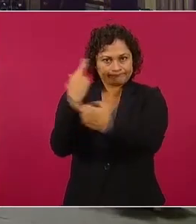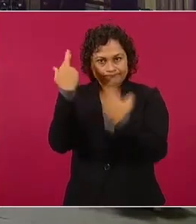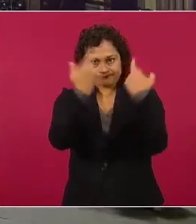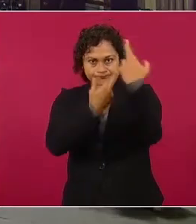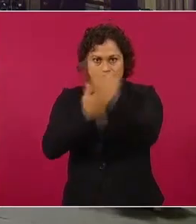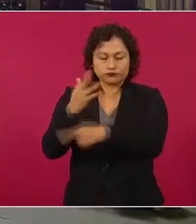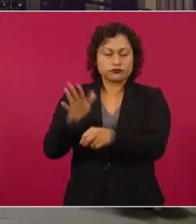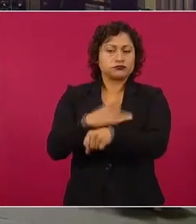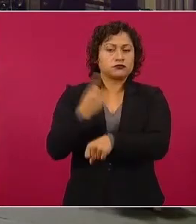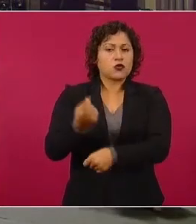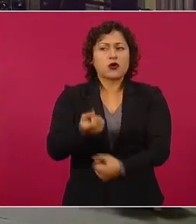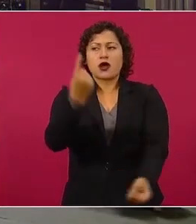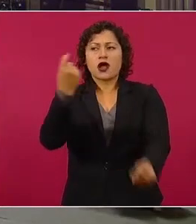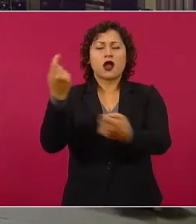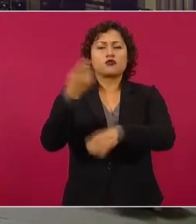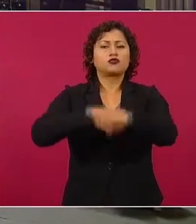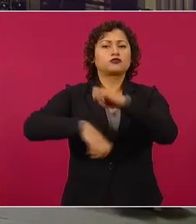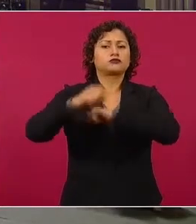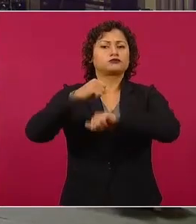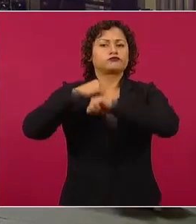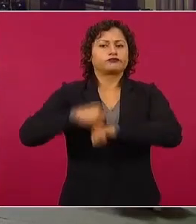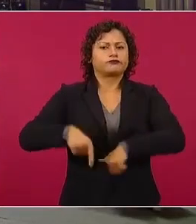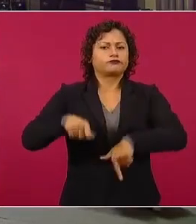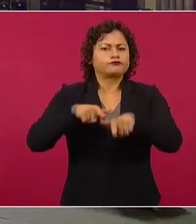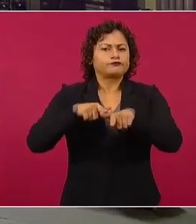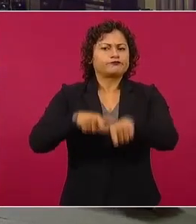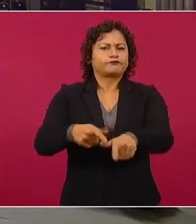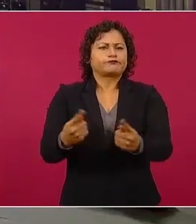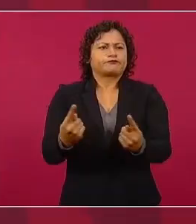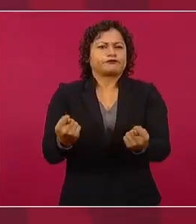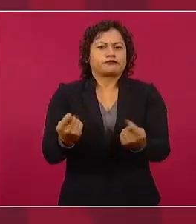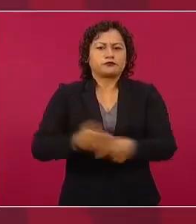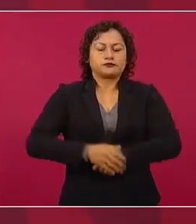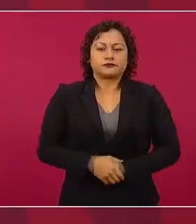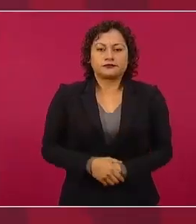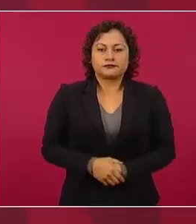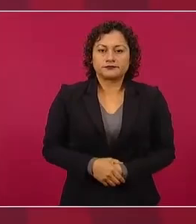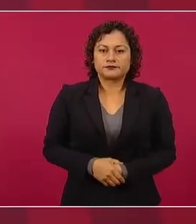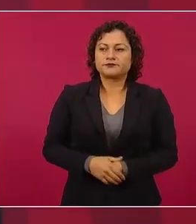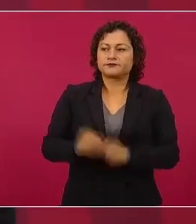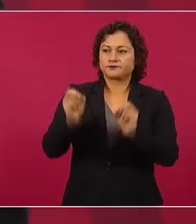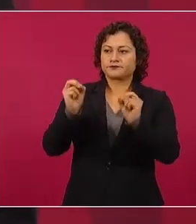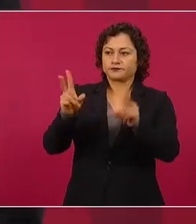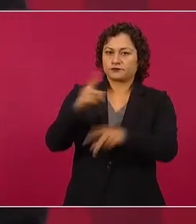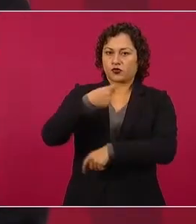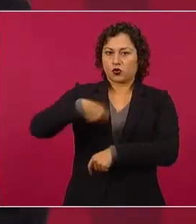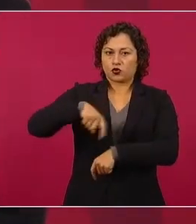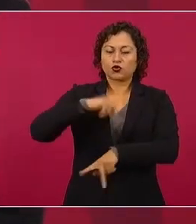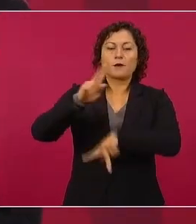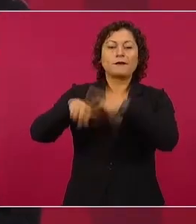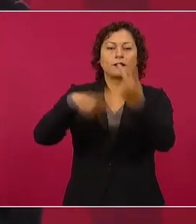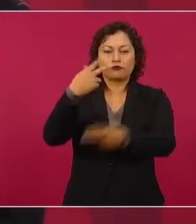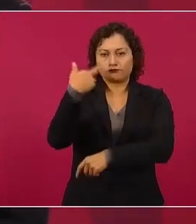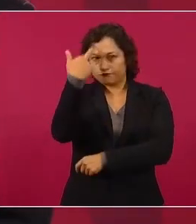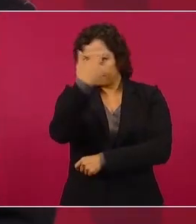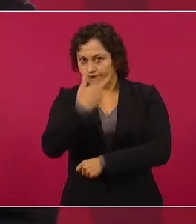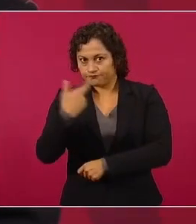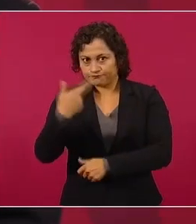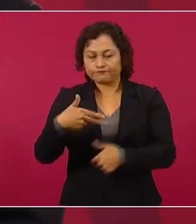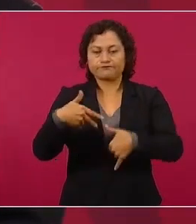gozando de un régimen de excepción. Vamos a revisarlo. hay el compromiso de mantener